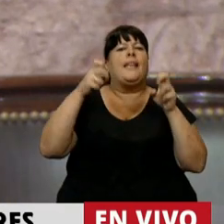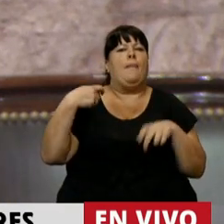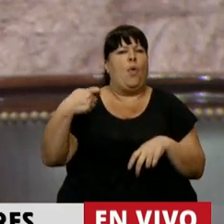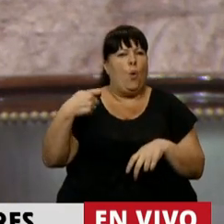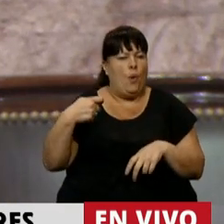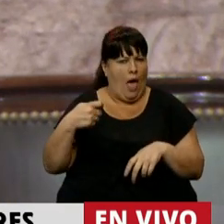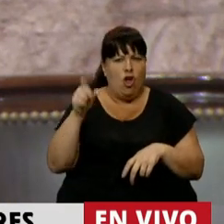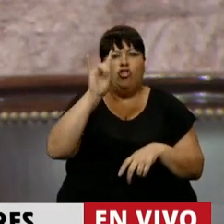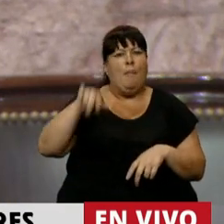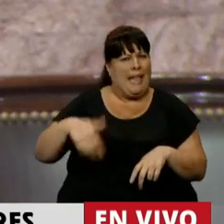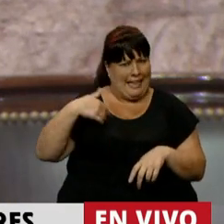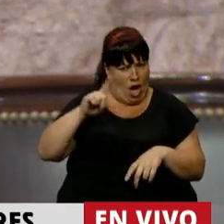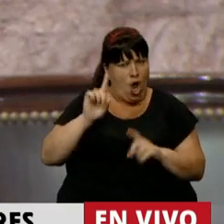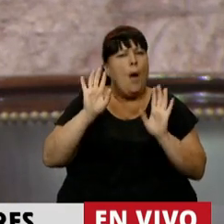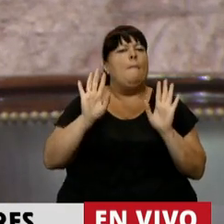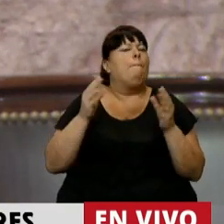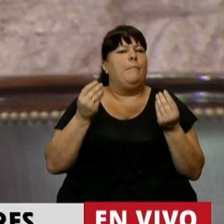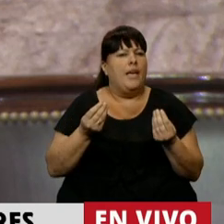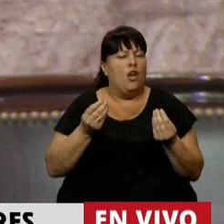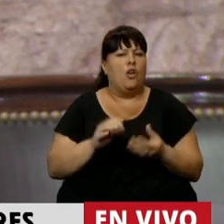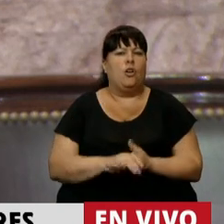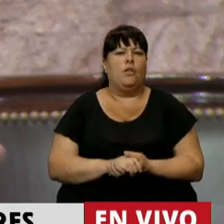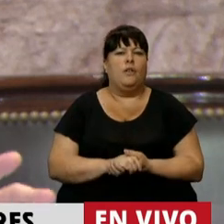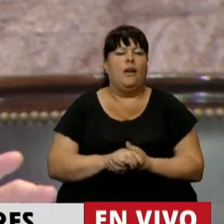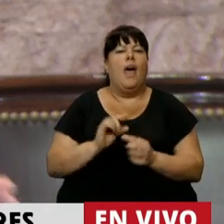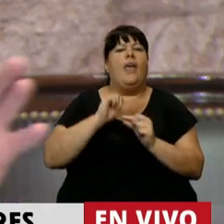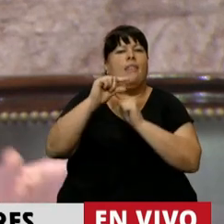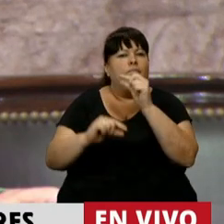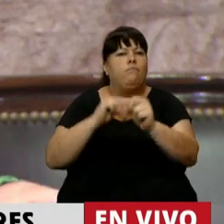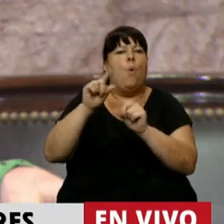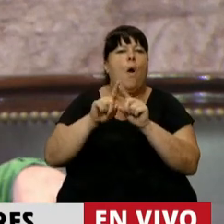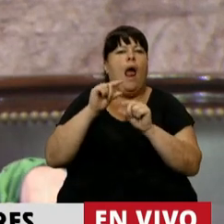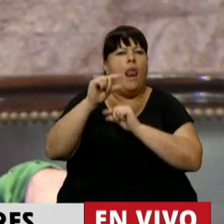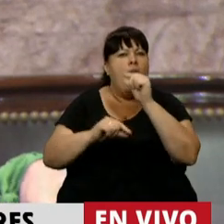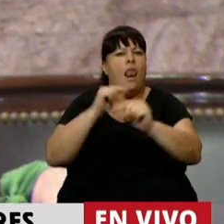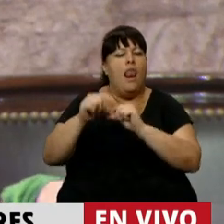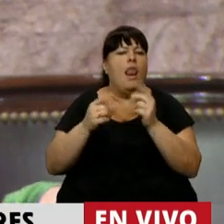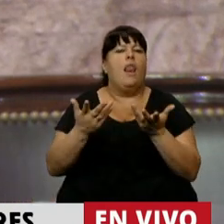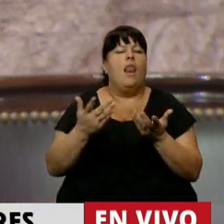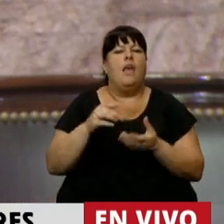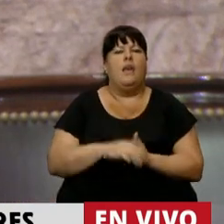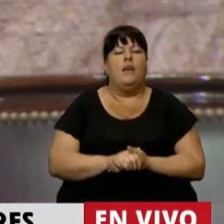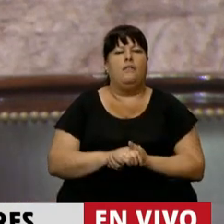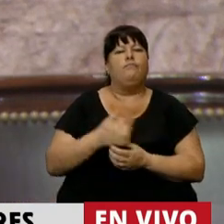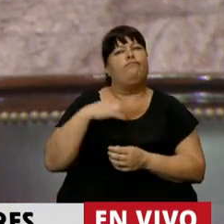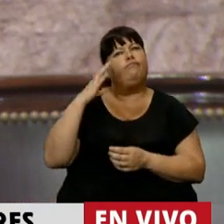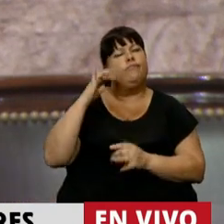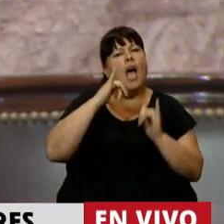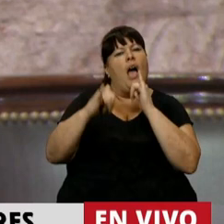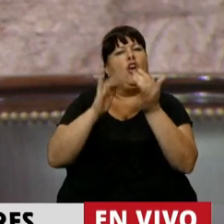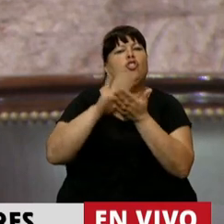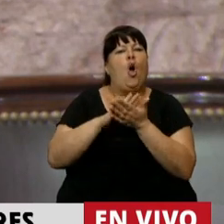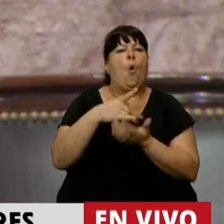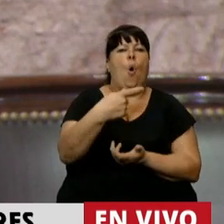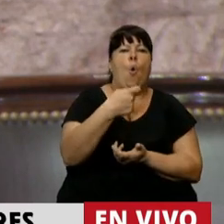previsional, no solo en Argentina, pero que es fragmentarlo aún más. No hemos escuchado hablar de